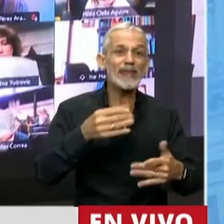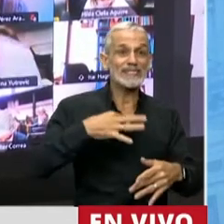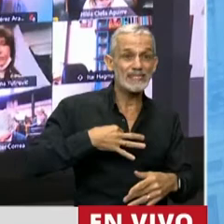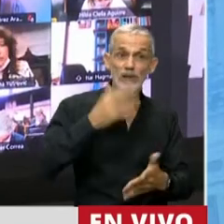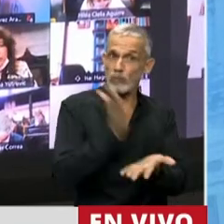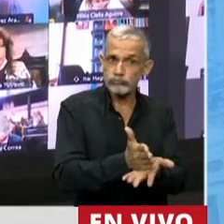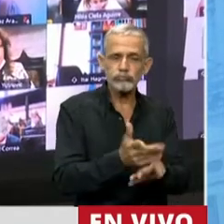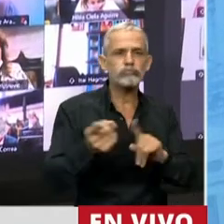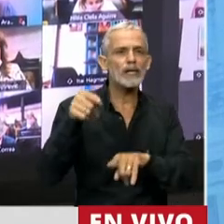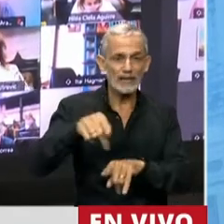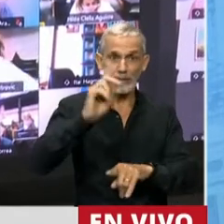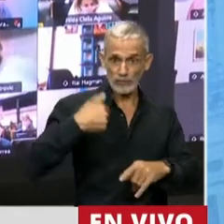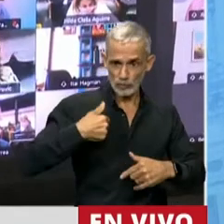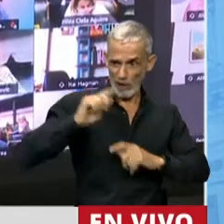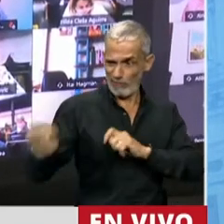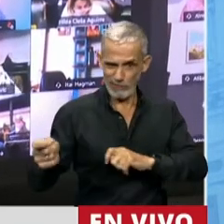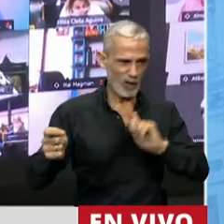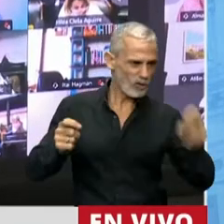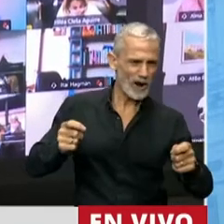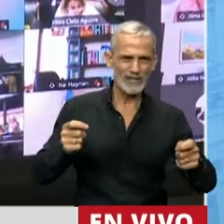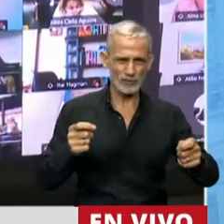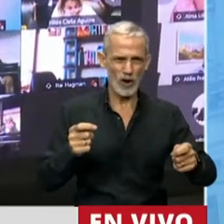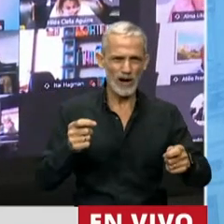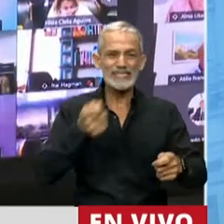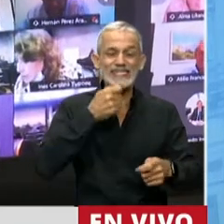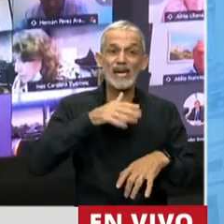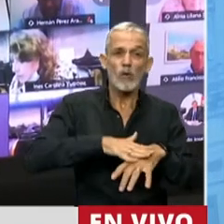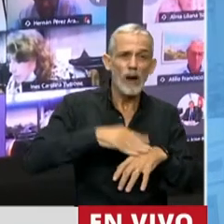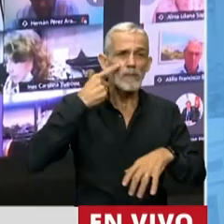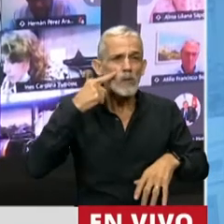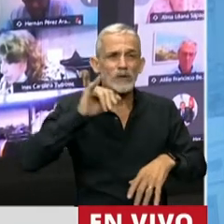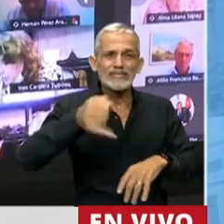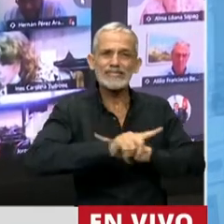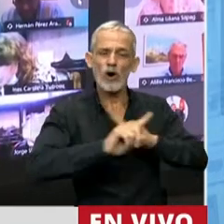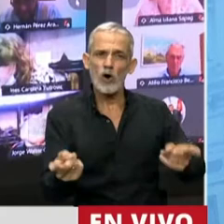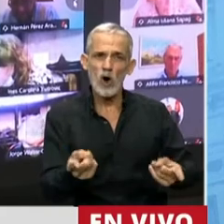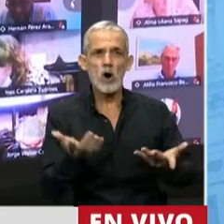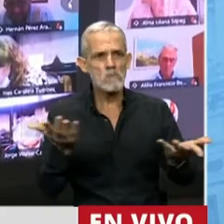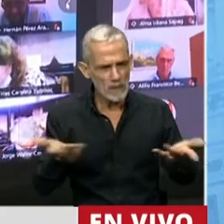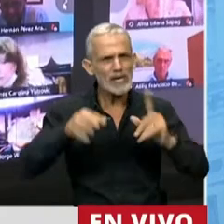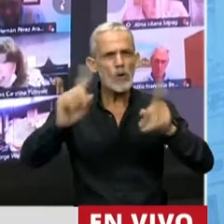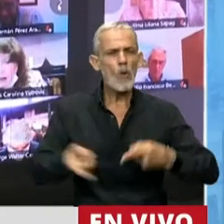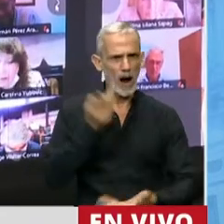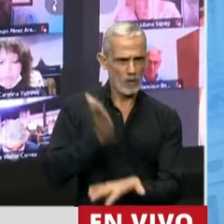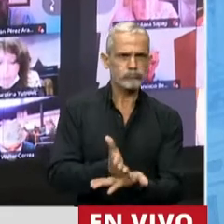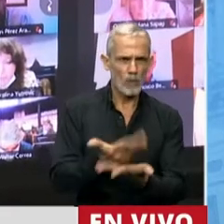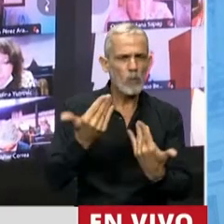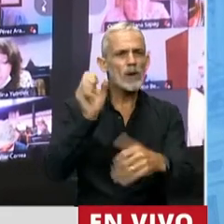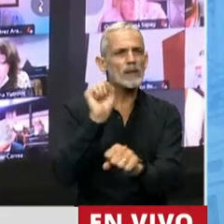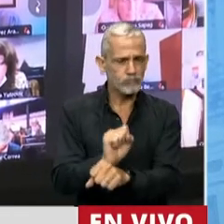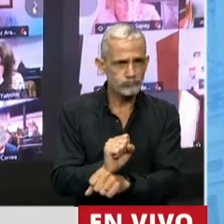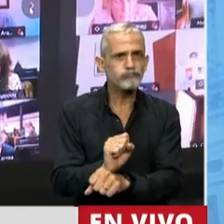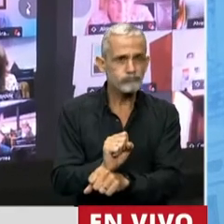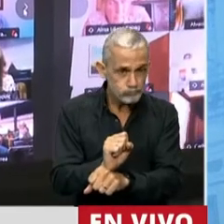del donatario insolvente, culposa o dolosa. Es decir, exista malicia o no, pudiendo resultar incurso en las